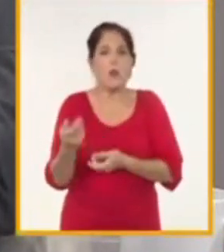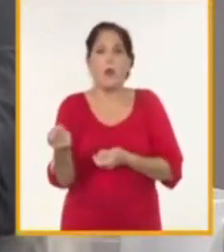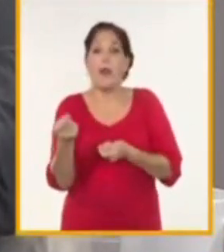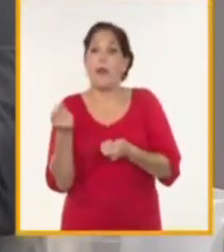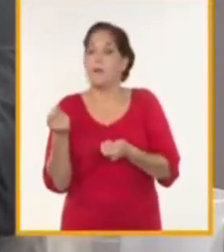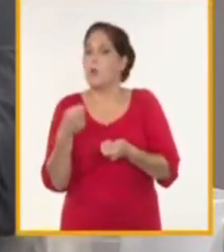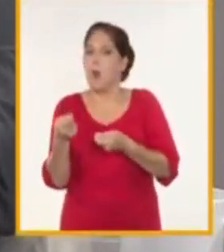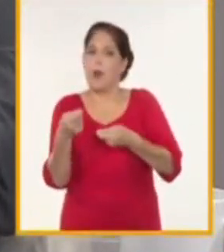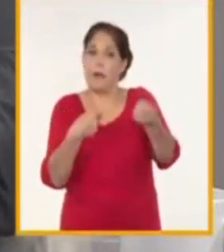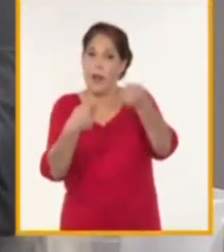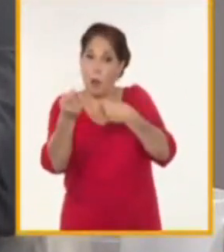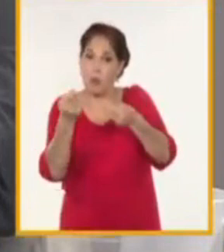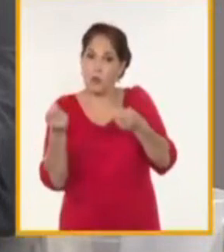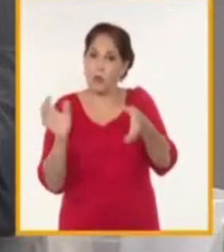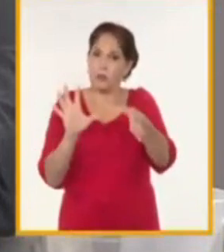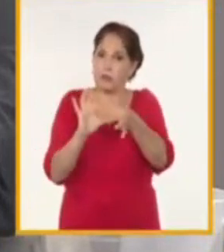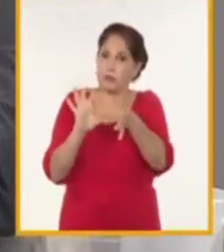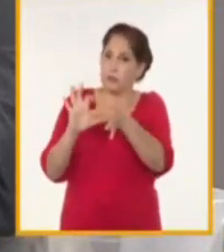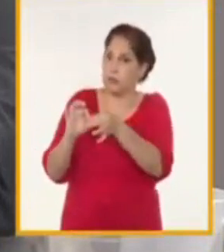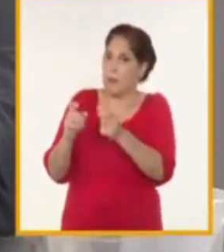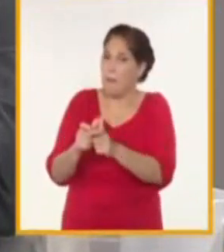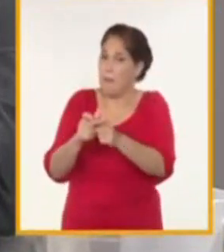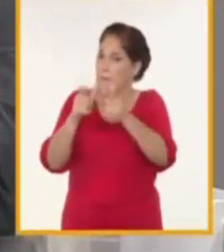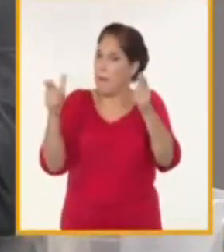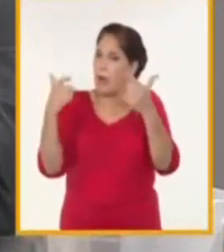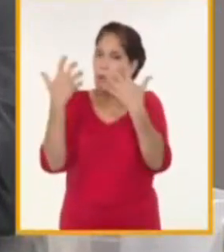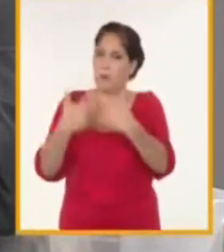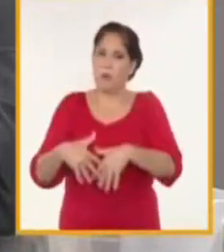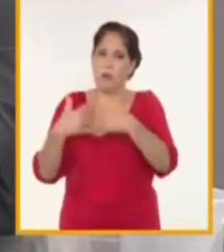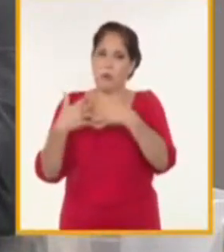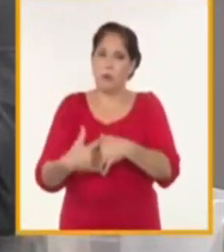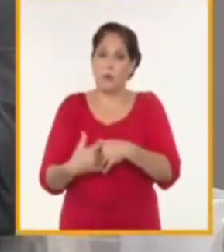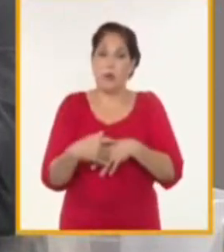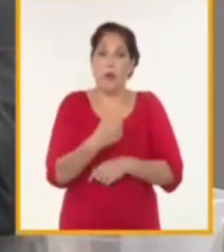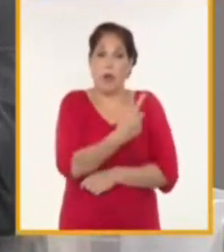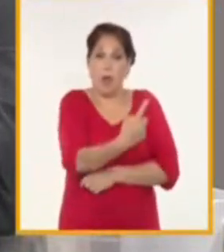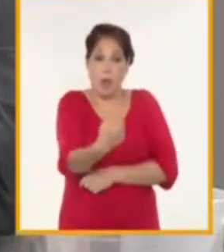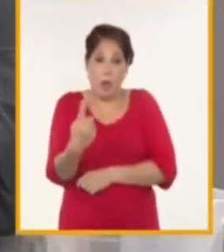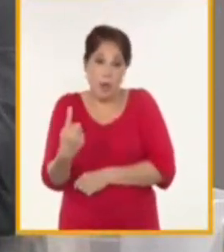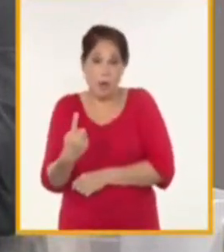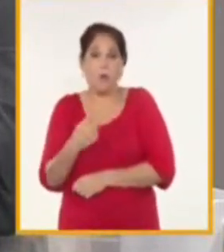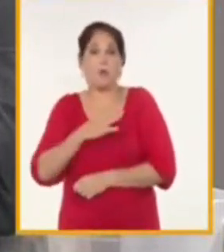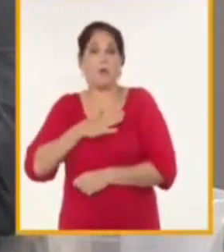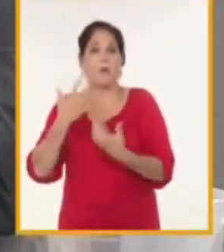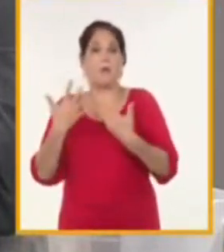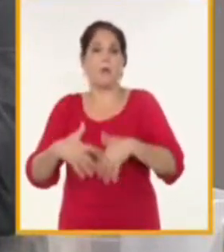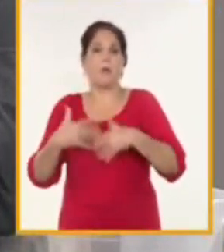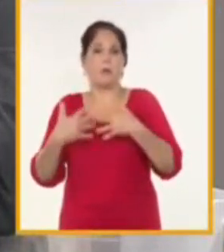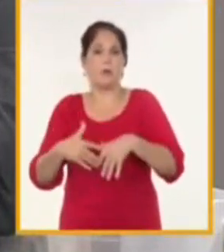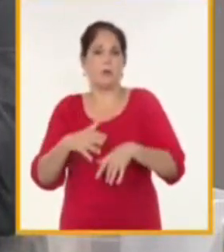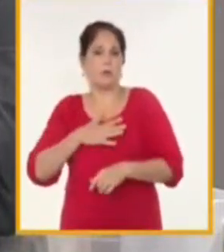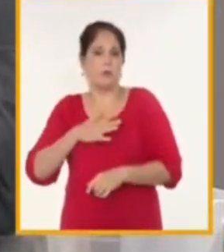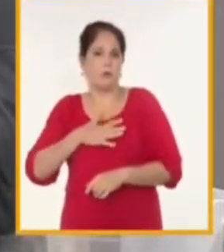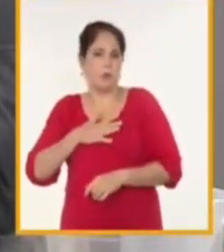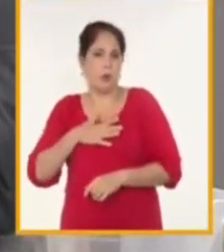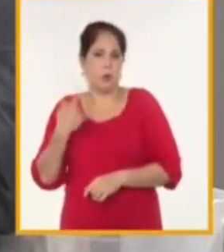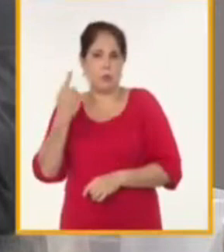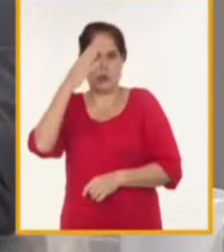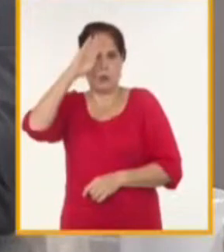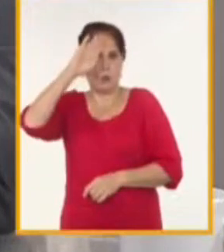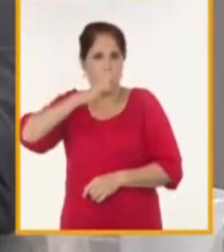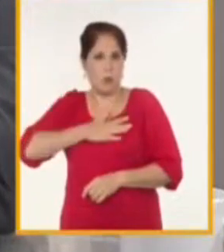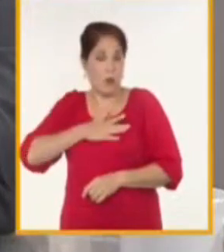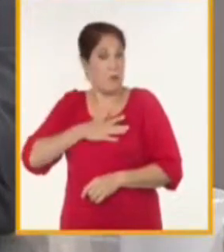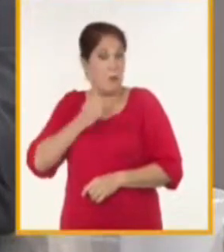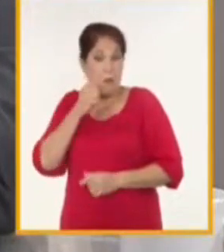pero también incrementar el nivel de producción de cada una de nuestras plantas industriales para que con